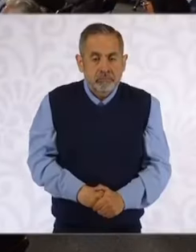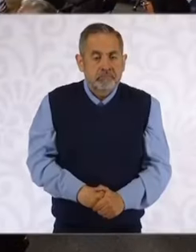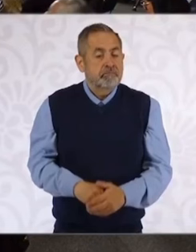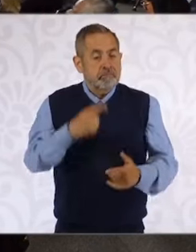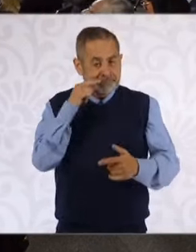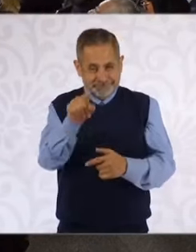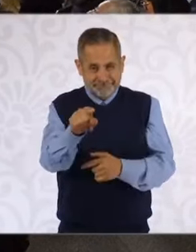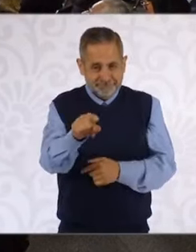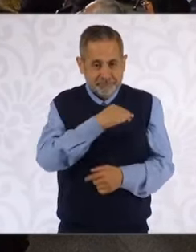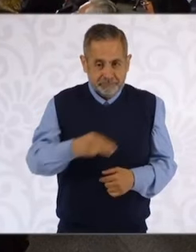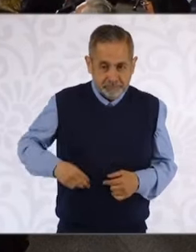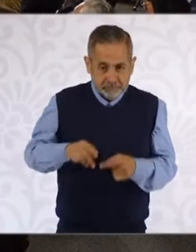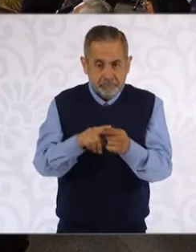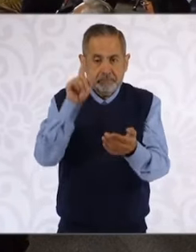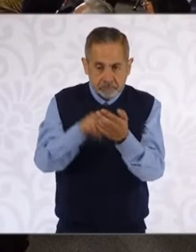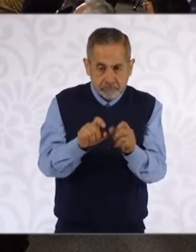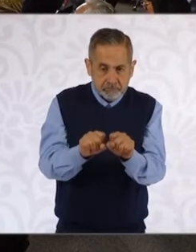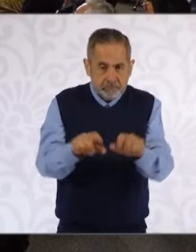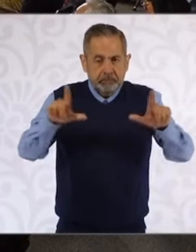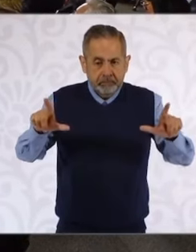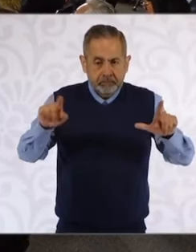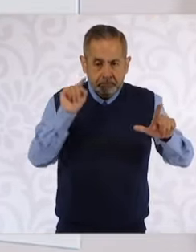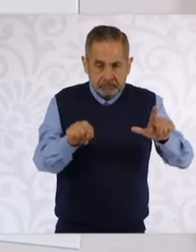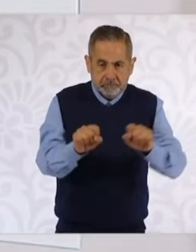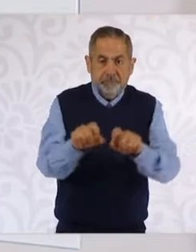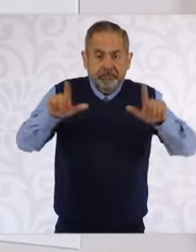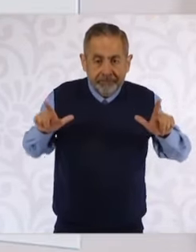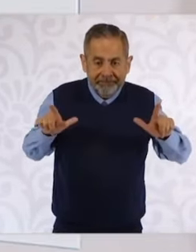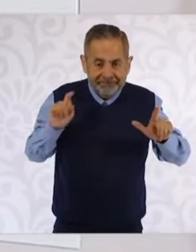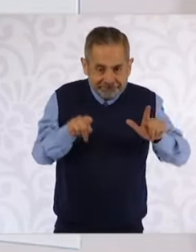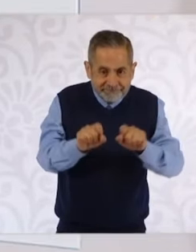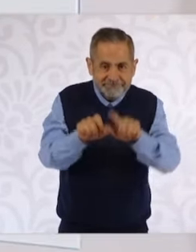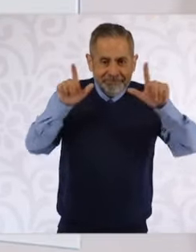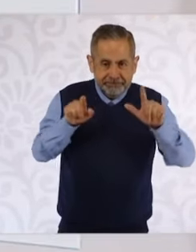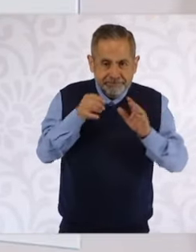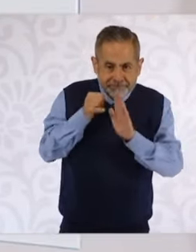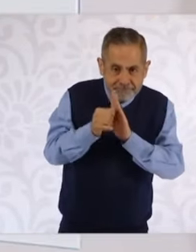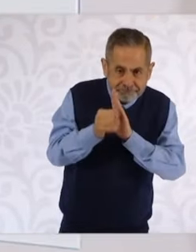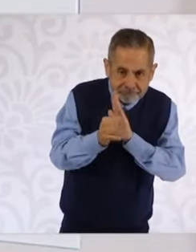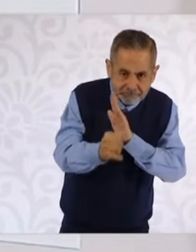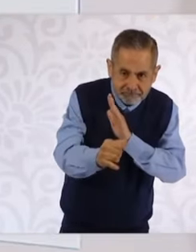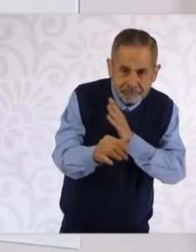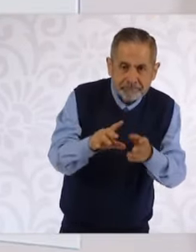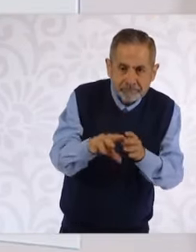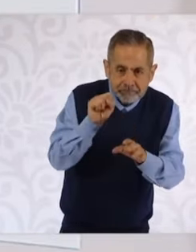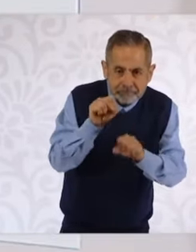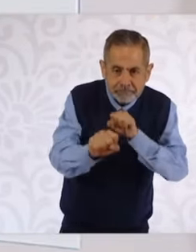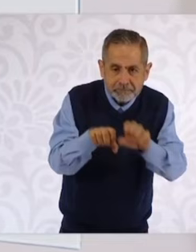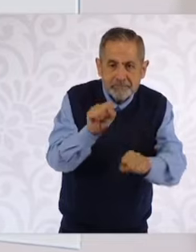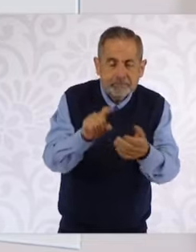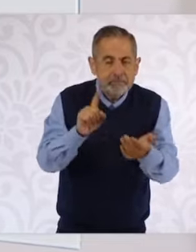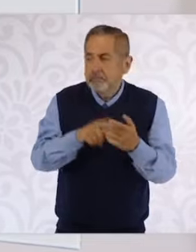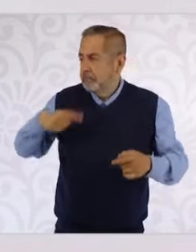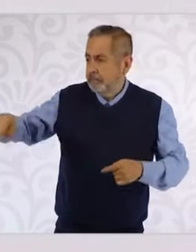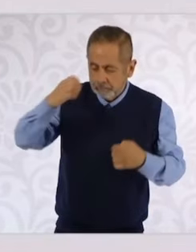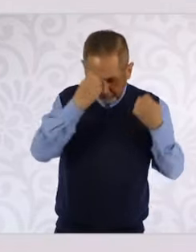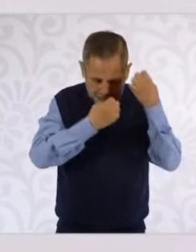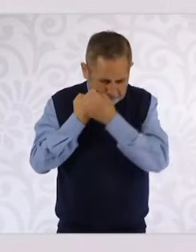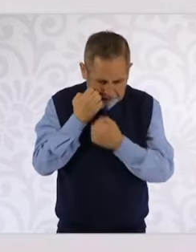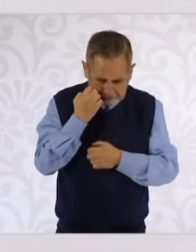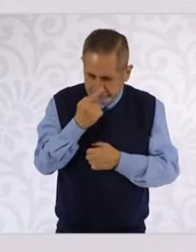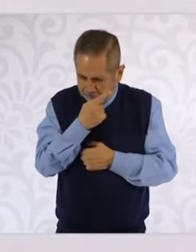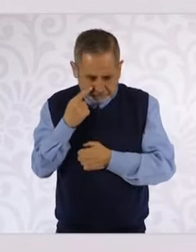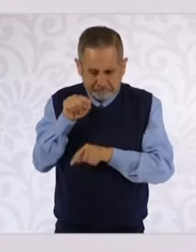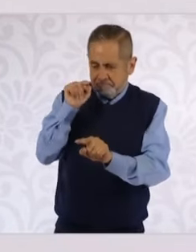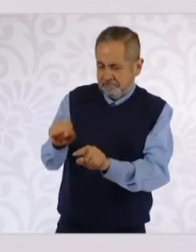se están concentrando los homicidios. Entonces, esta plataforma nos permite todos los días hacer una evaluación, hacer una evaluación semanal de